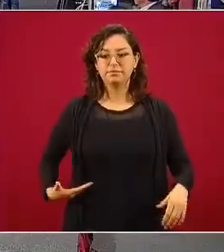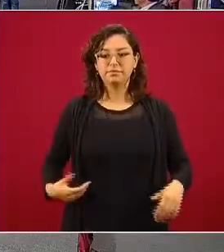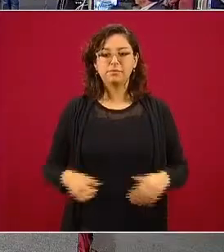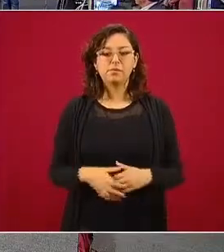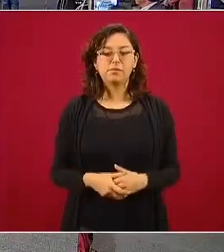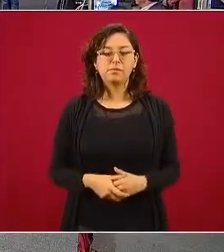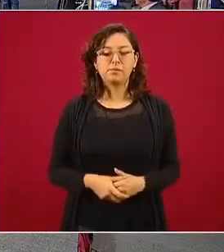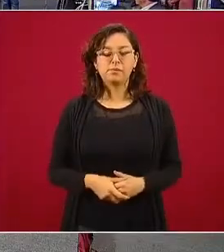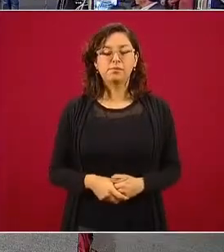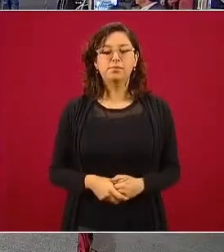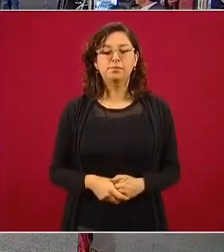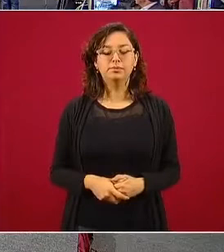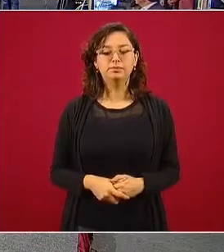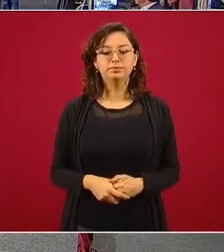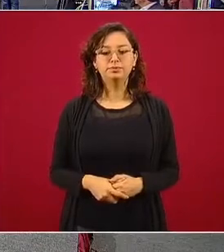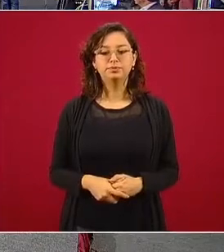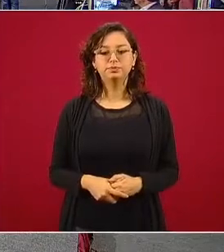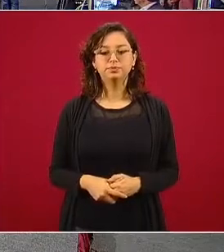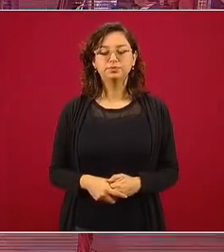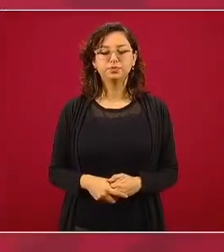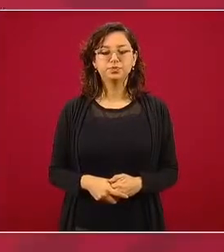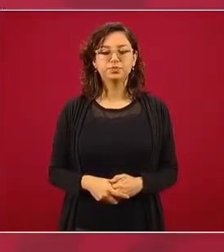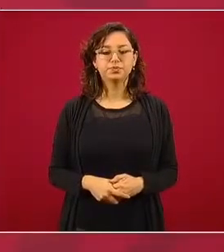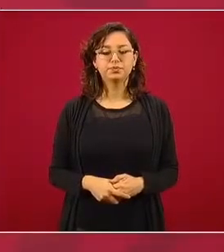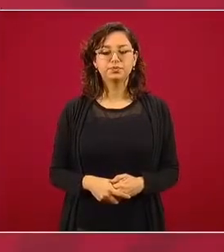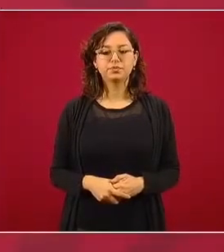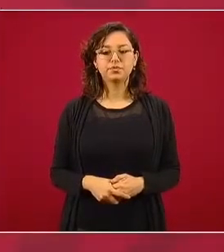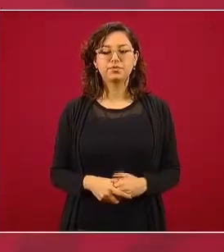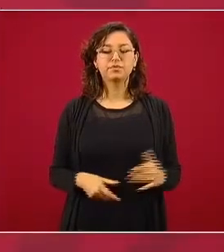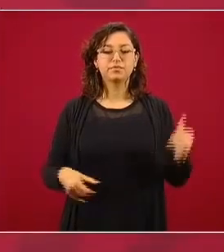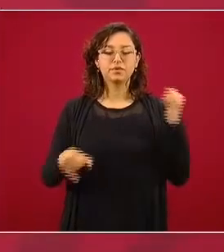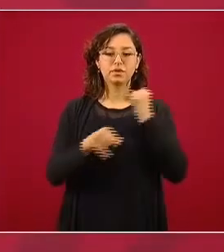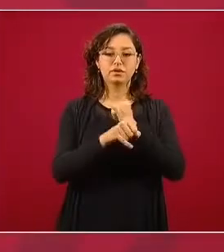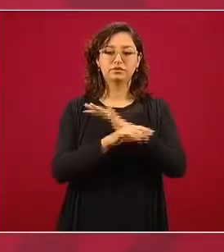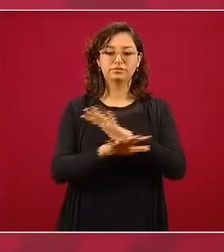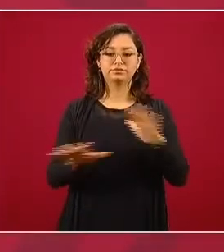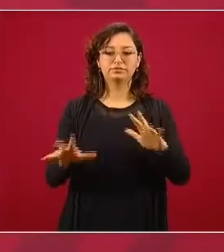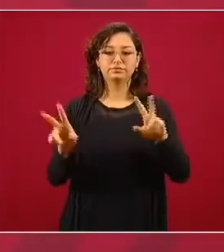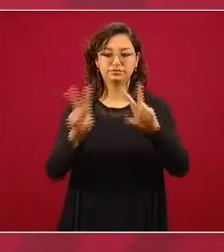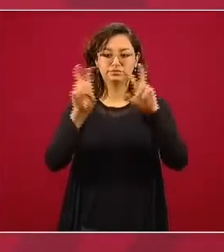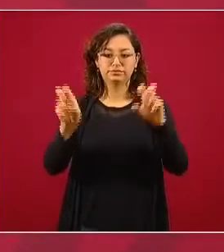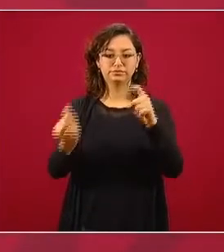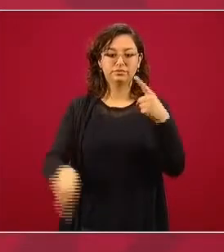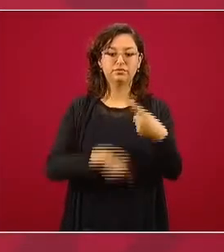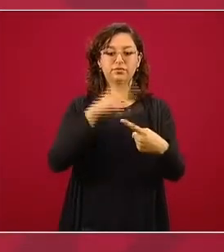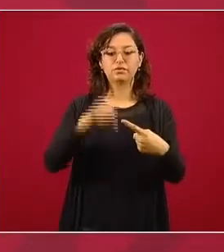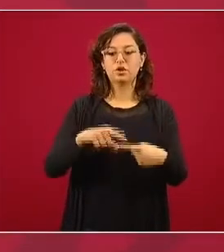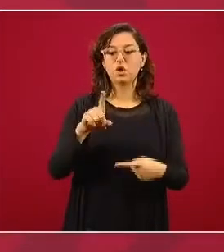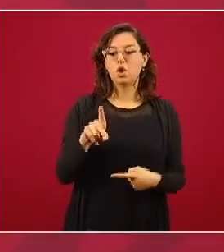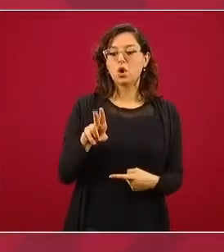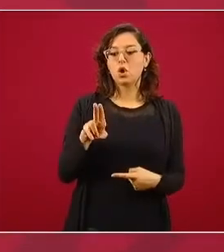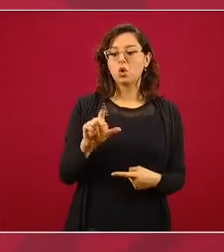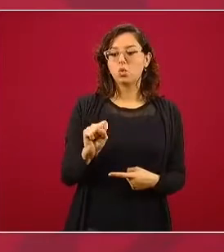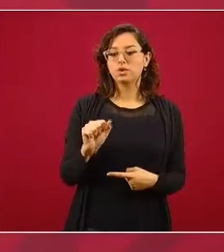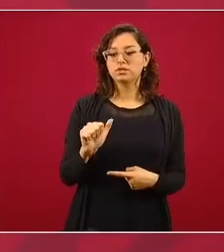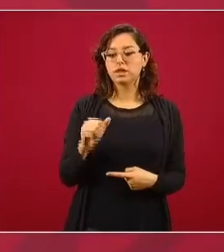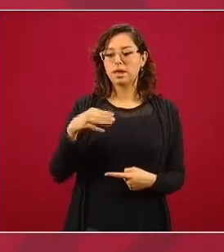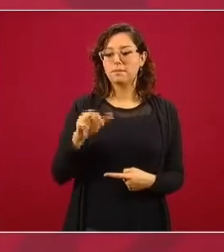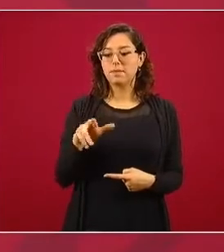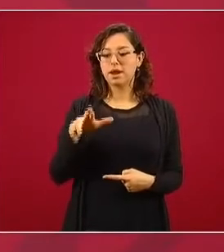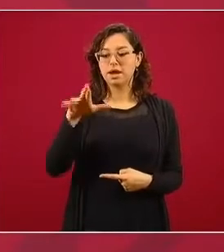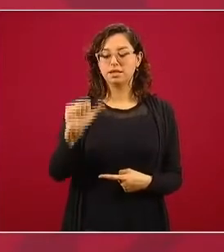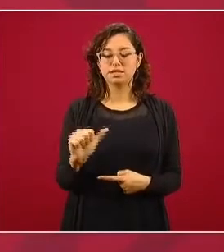Primero, Luisa María Alcalde, secretaria del Trabajo, va a